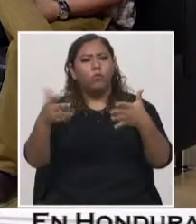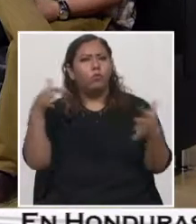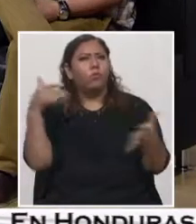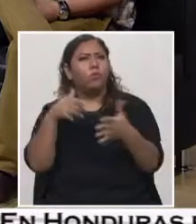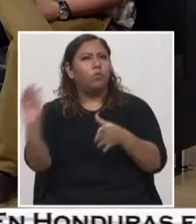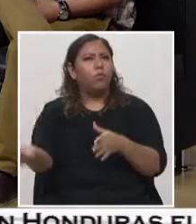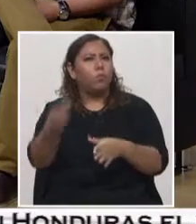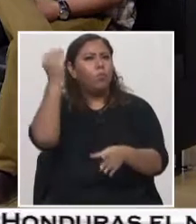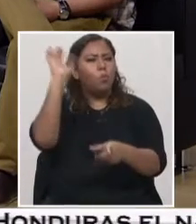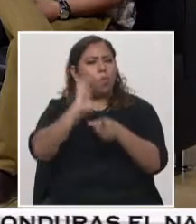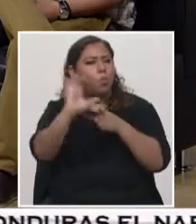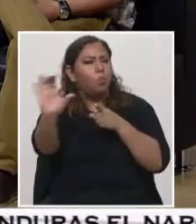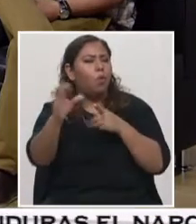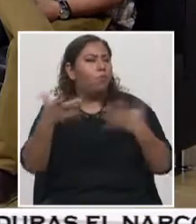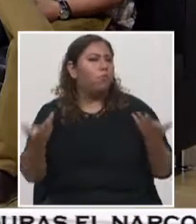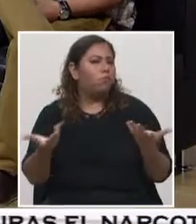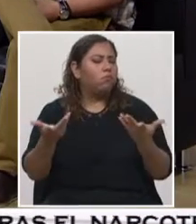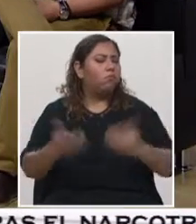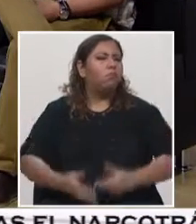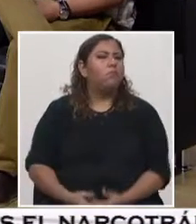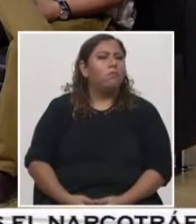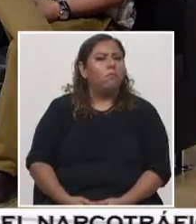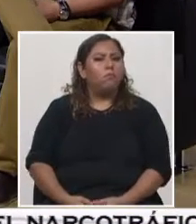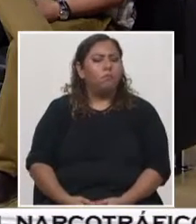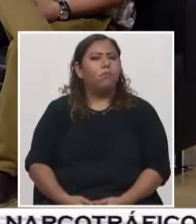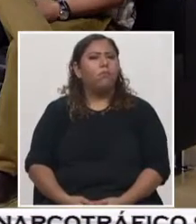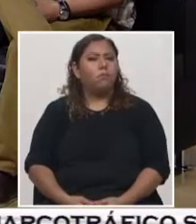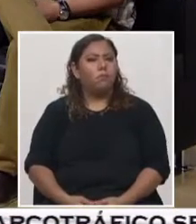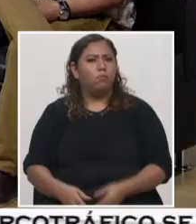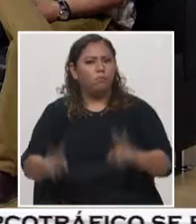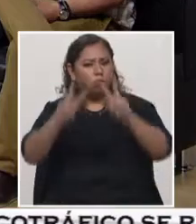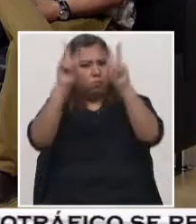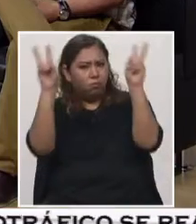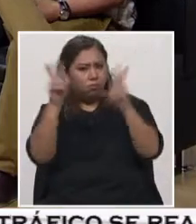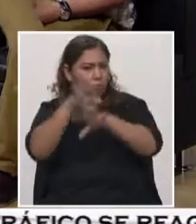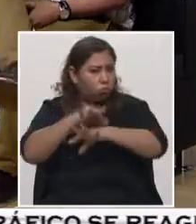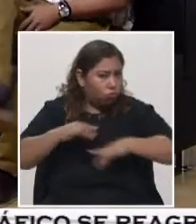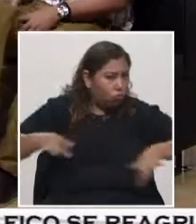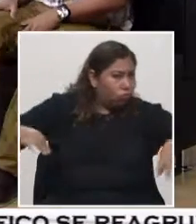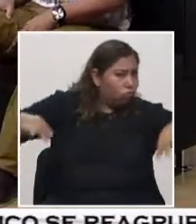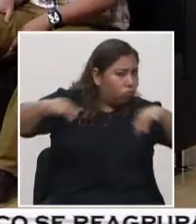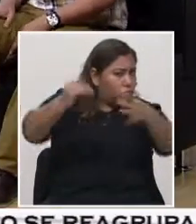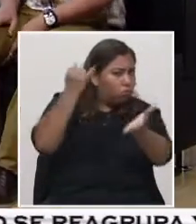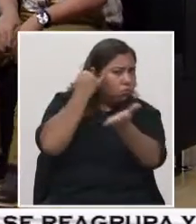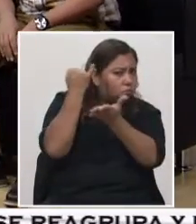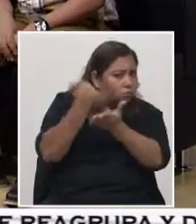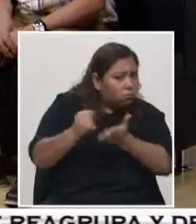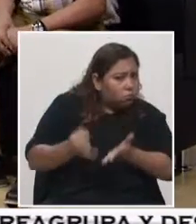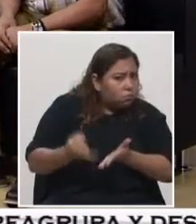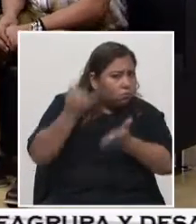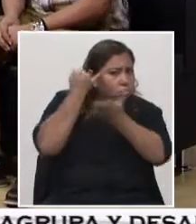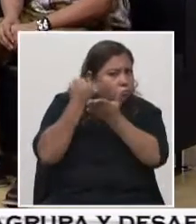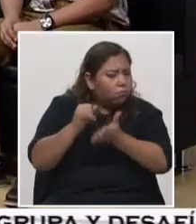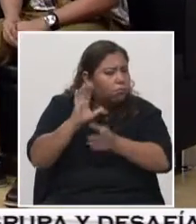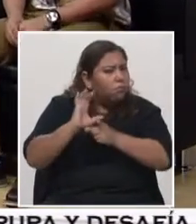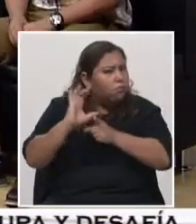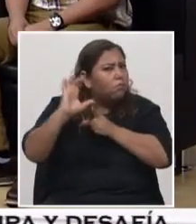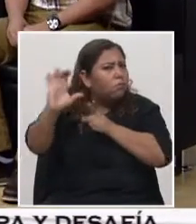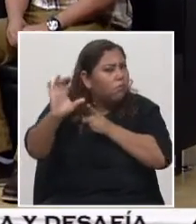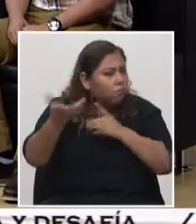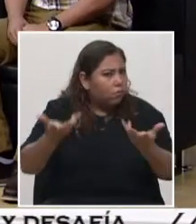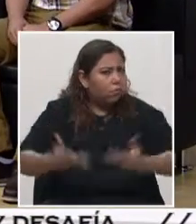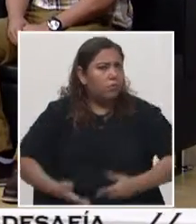futuros profesionales en el área de la geología y también con estos conocimientos desde la Academia de la Minería.